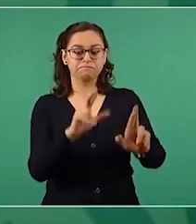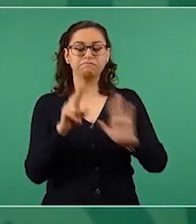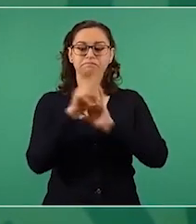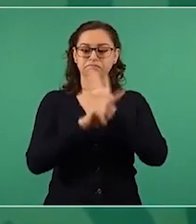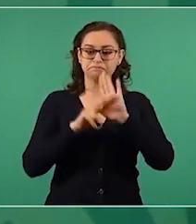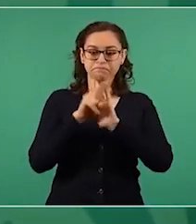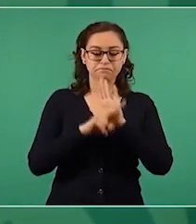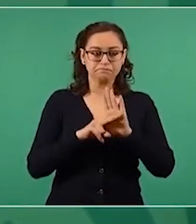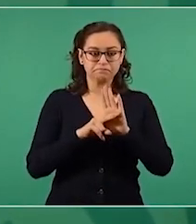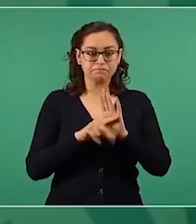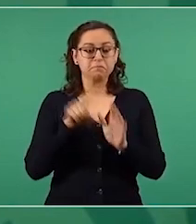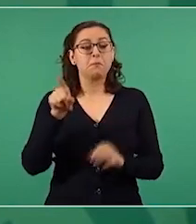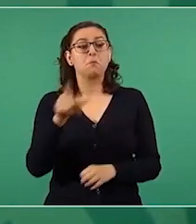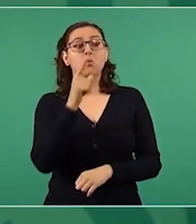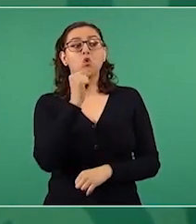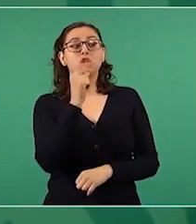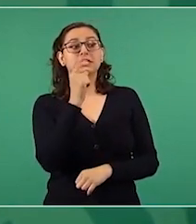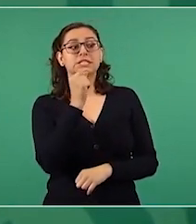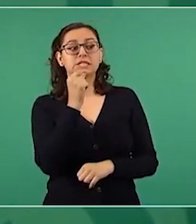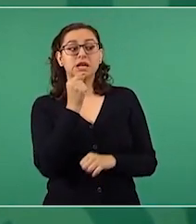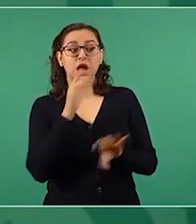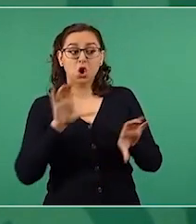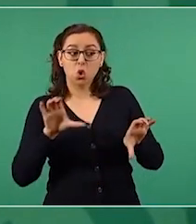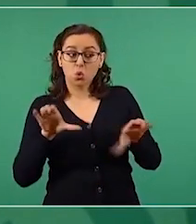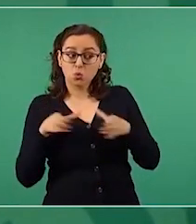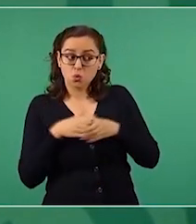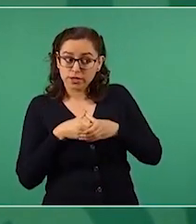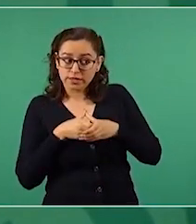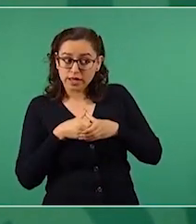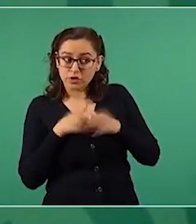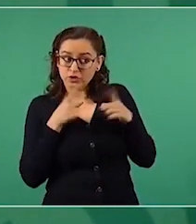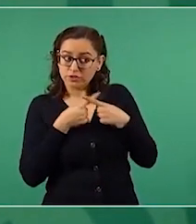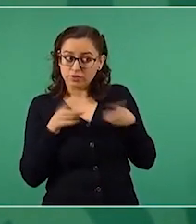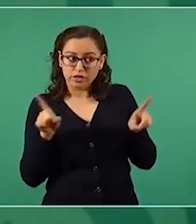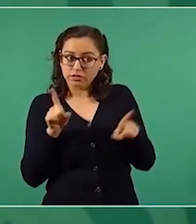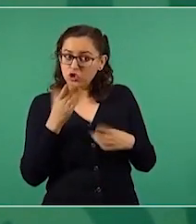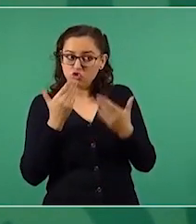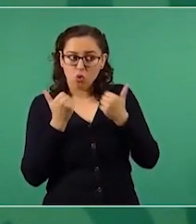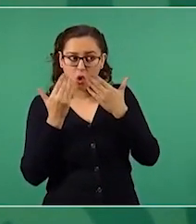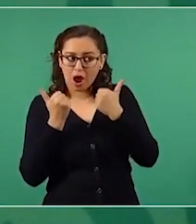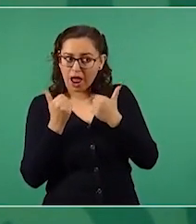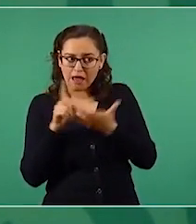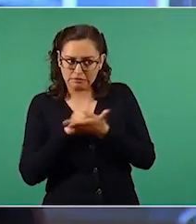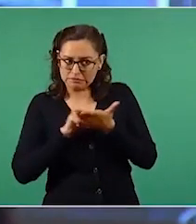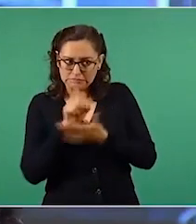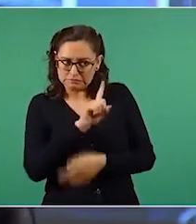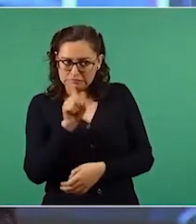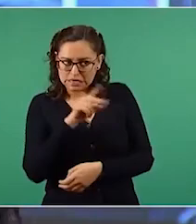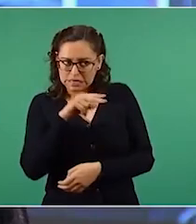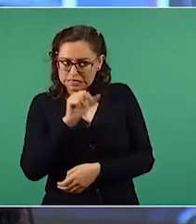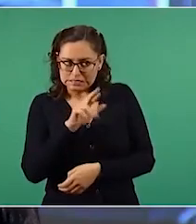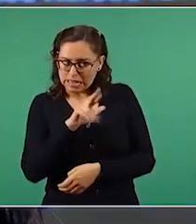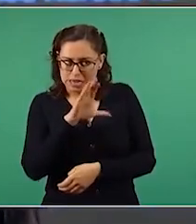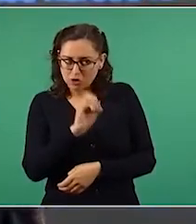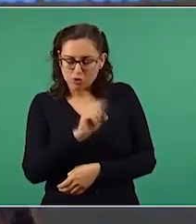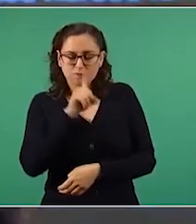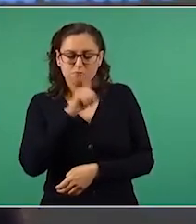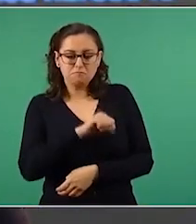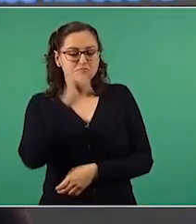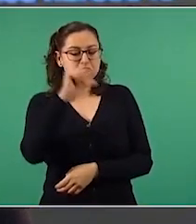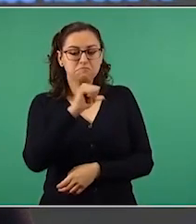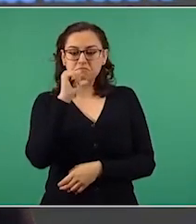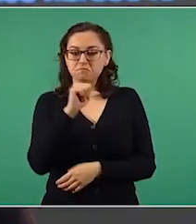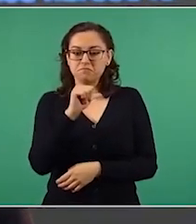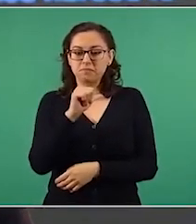aclara que es un policía comunitario. Bueno, al siguiente día, Rocío Alcalá, que es de donde